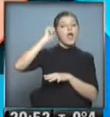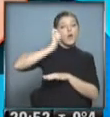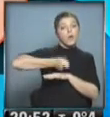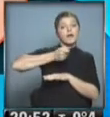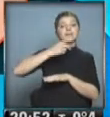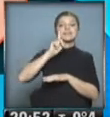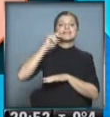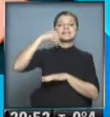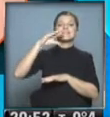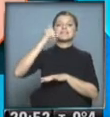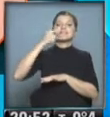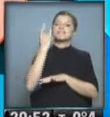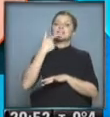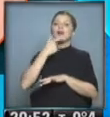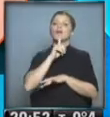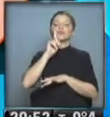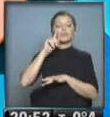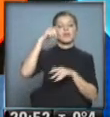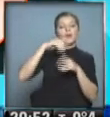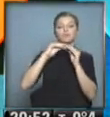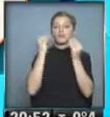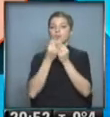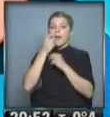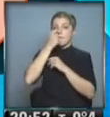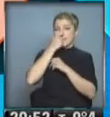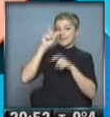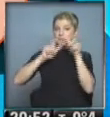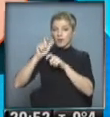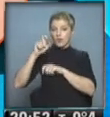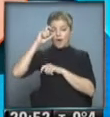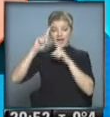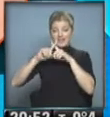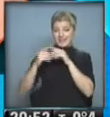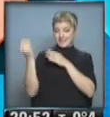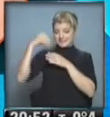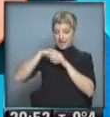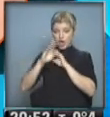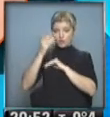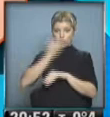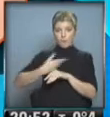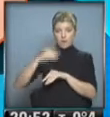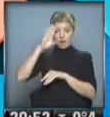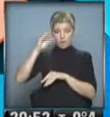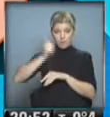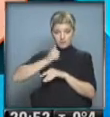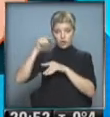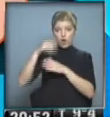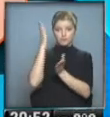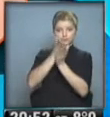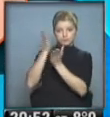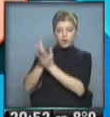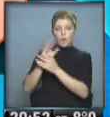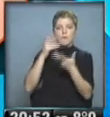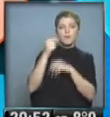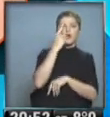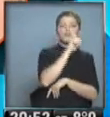más de 20 exintegrantes de la Armada imputados por crímenes de lesa humanidad cometidos en perjuicio de 124